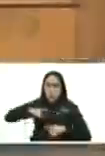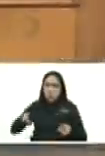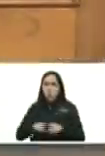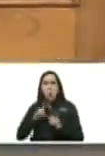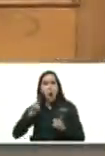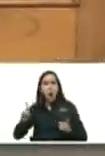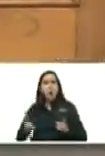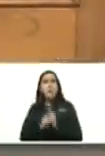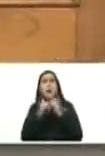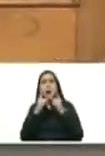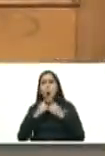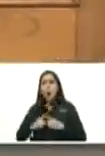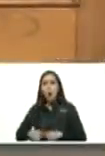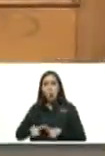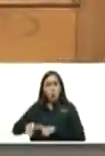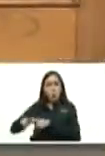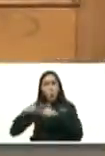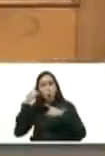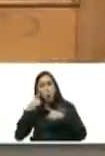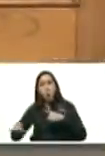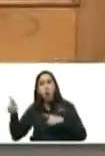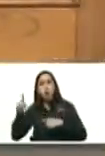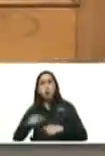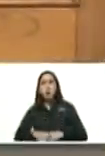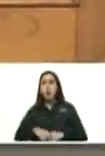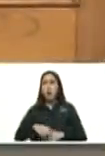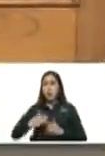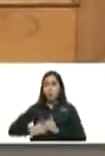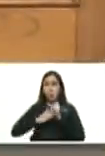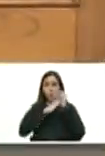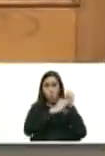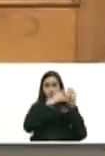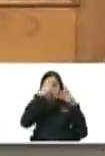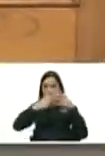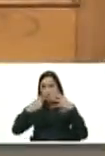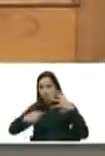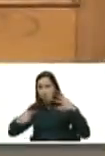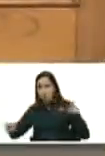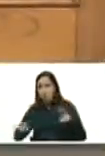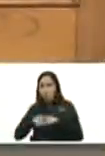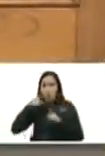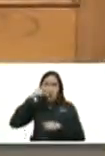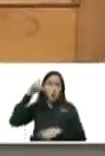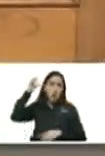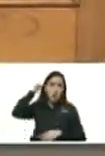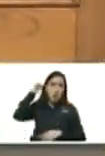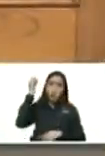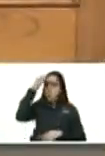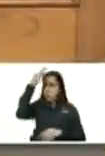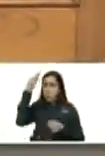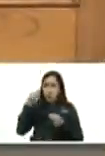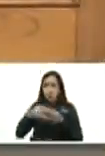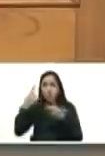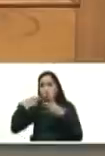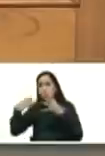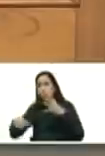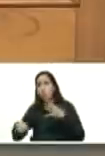paisaje los marxistas leinistas platonistas como Alfred Nazaret no creen en el más allá